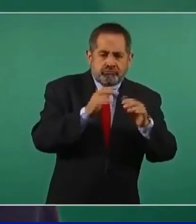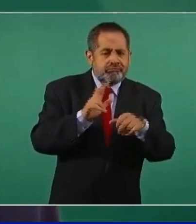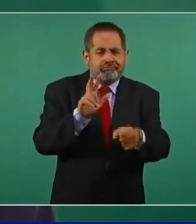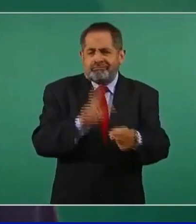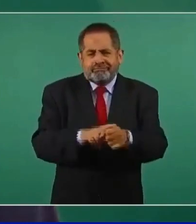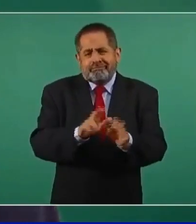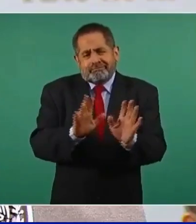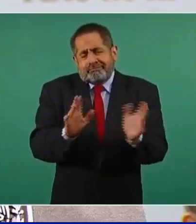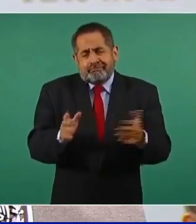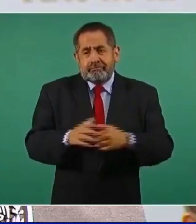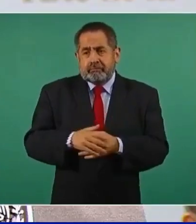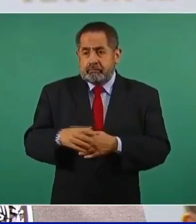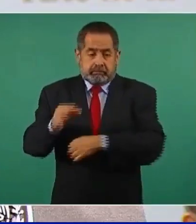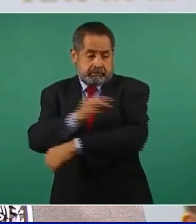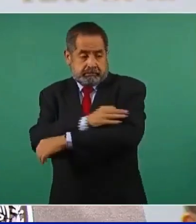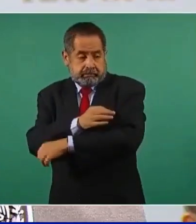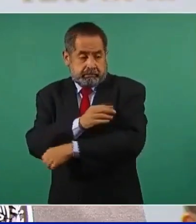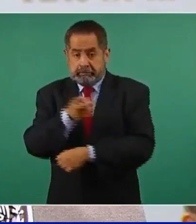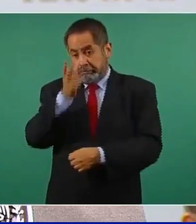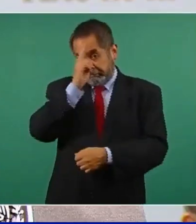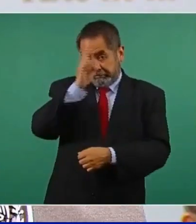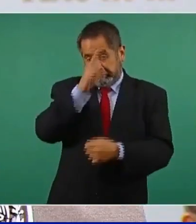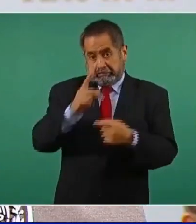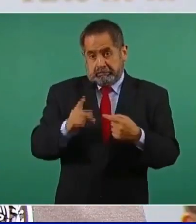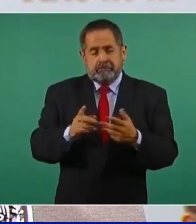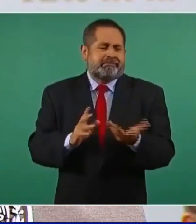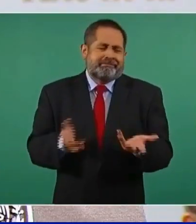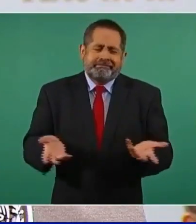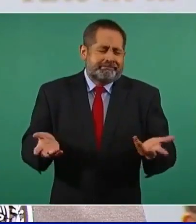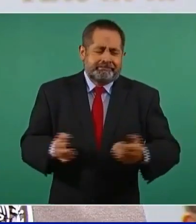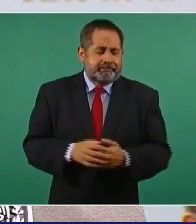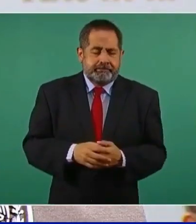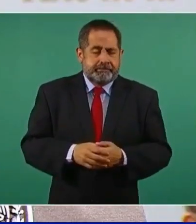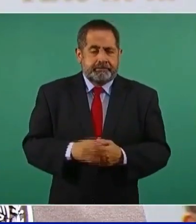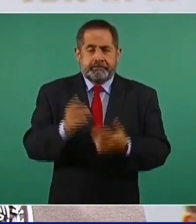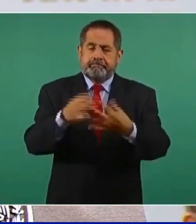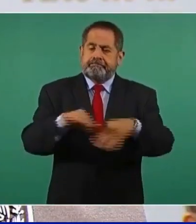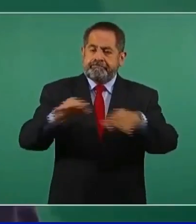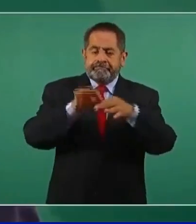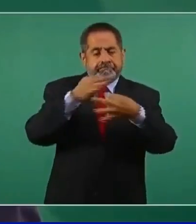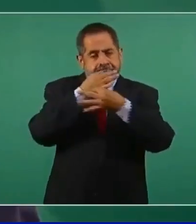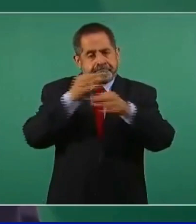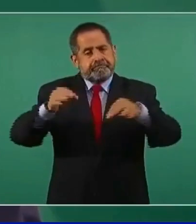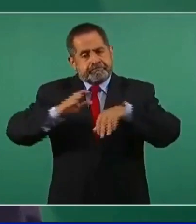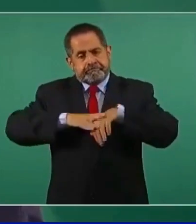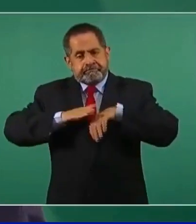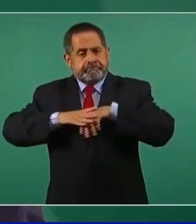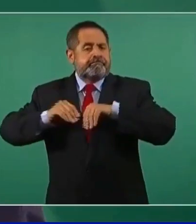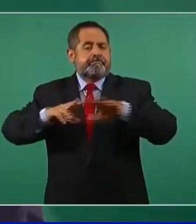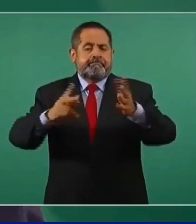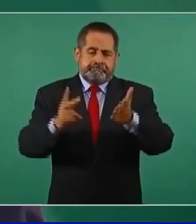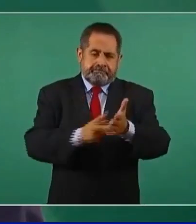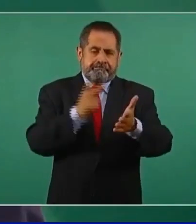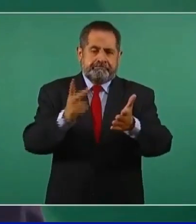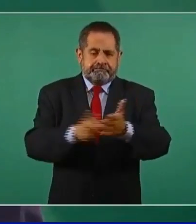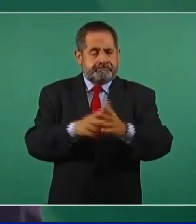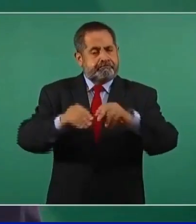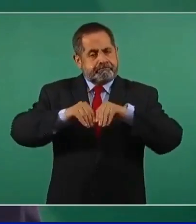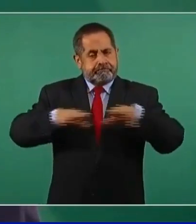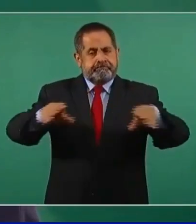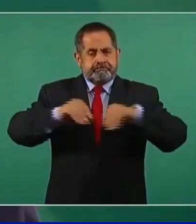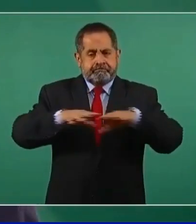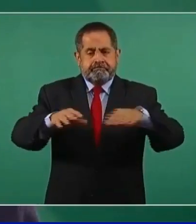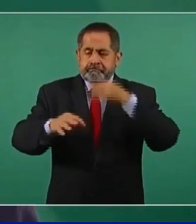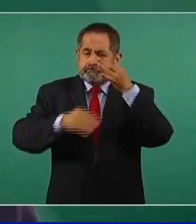Entonces, no debería ser un problema. Importante mensaje que damos desde ahorita y lo estaremos repitiendo como